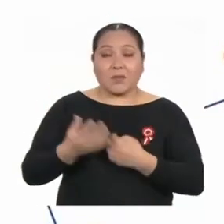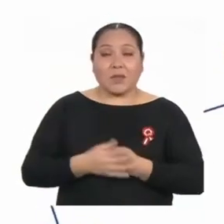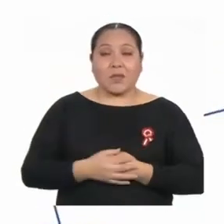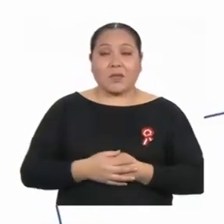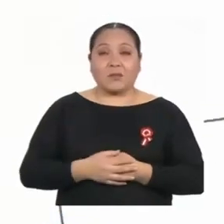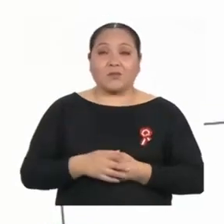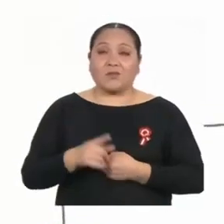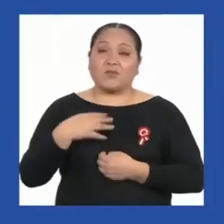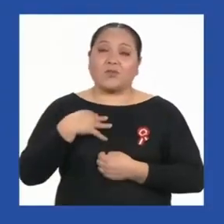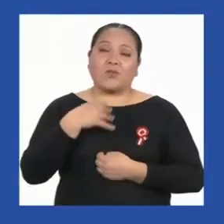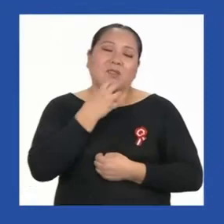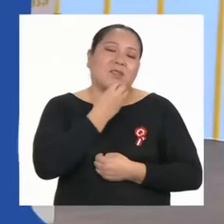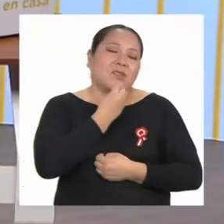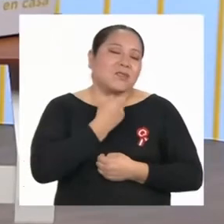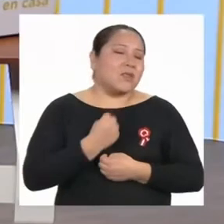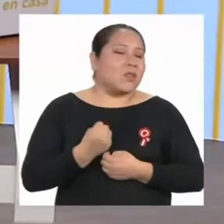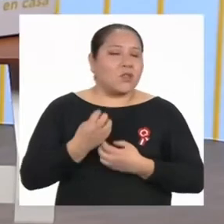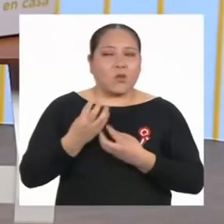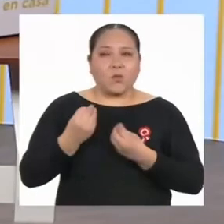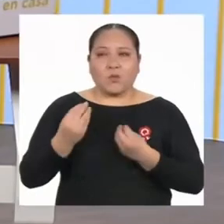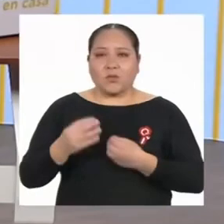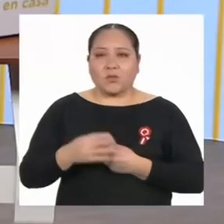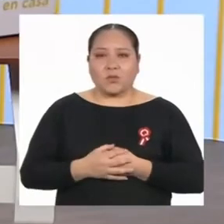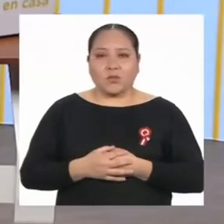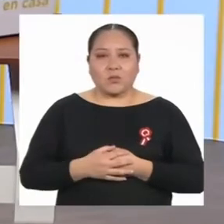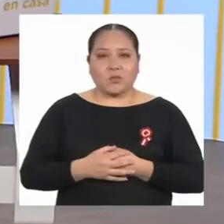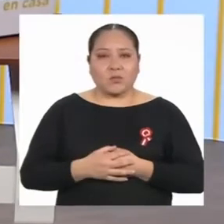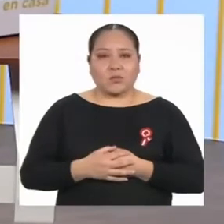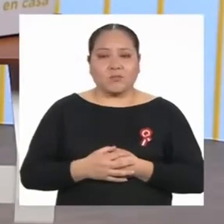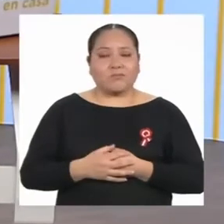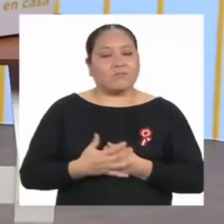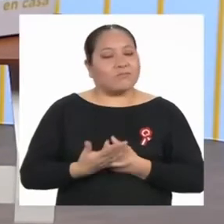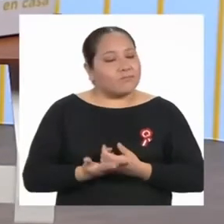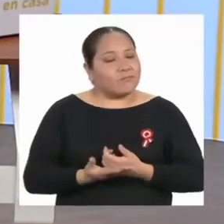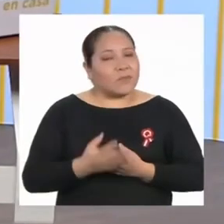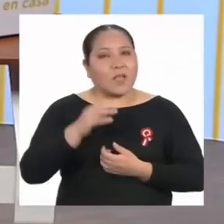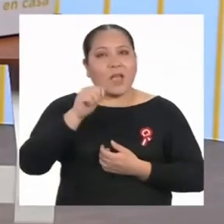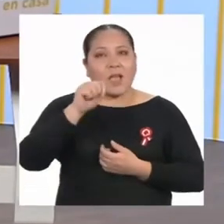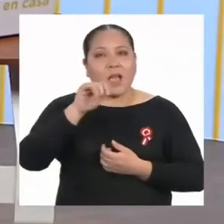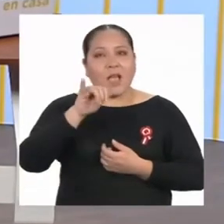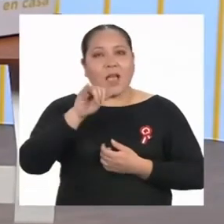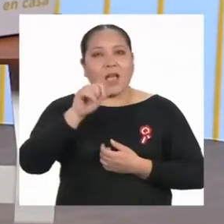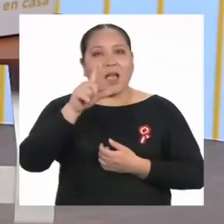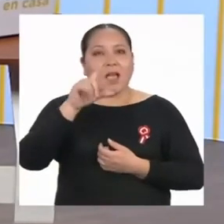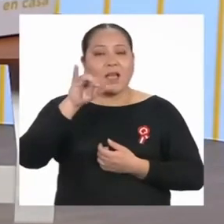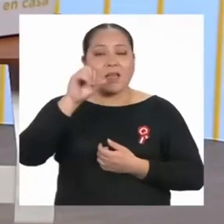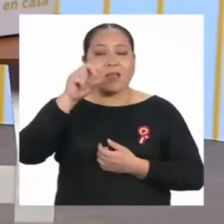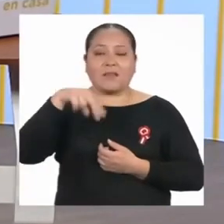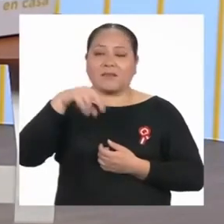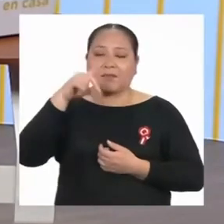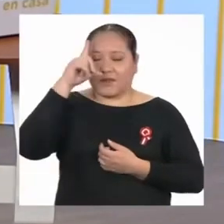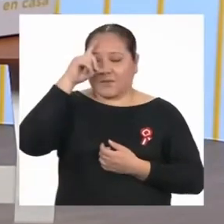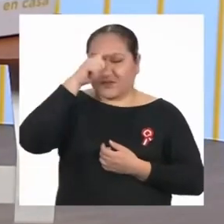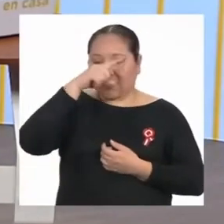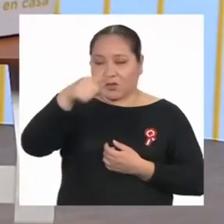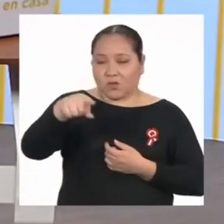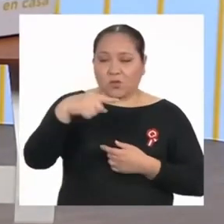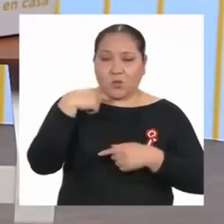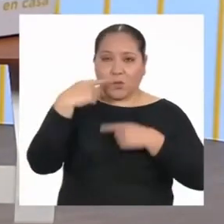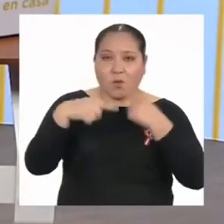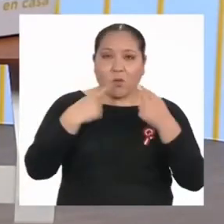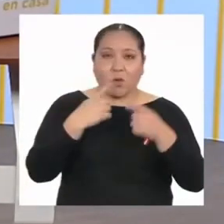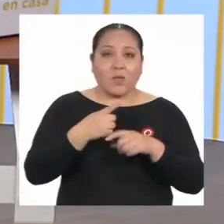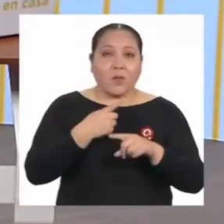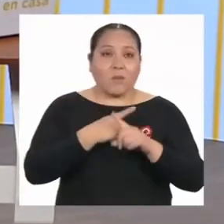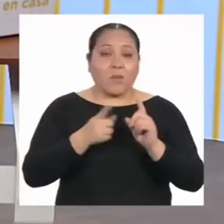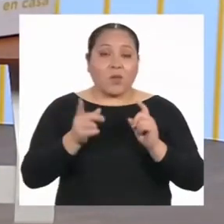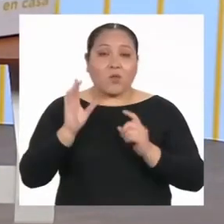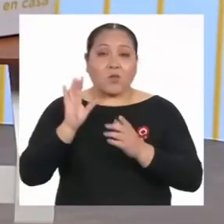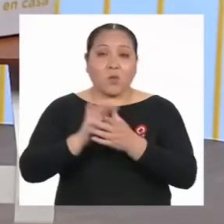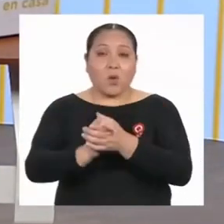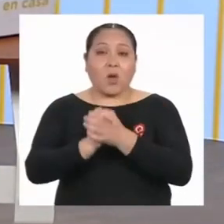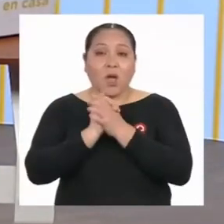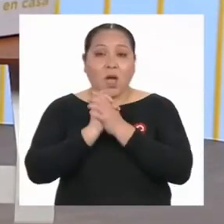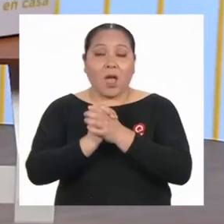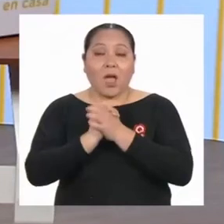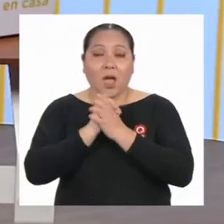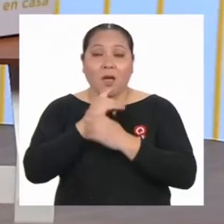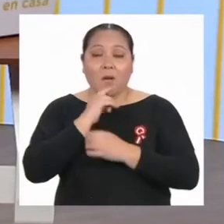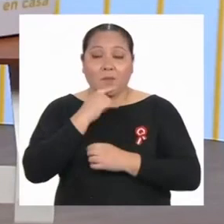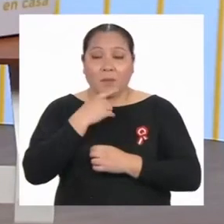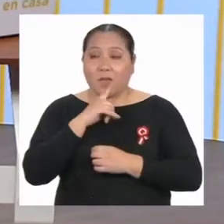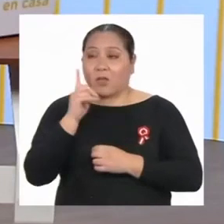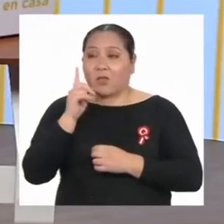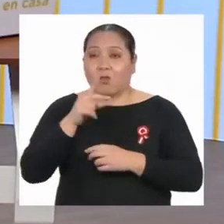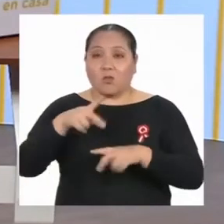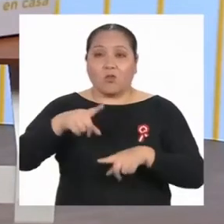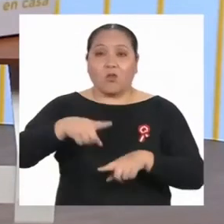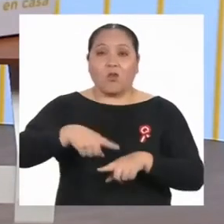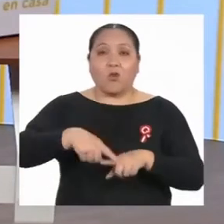Le extraño mucho. Querida Ailín, es duro lo que me cuentas. Sin embargo, tu amiga no debería interrumpir